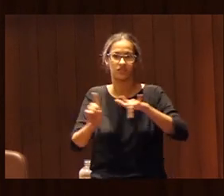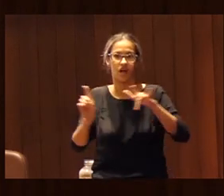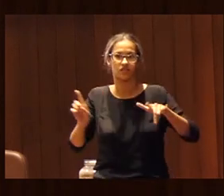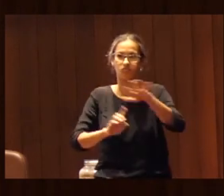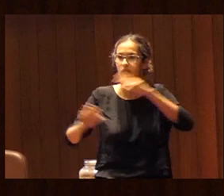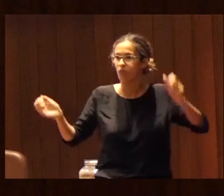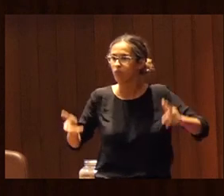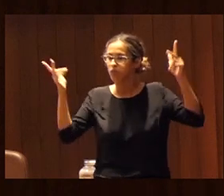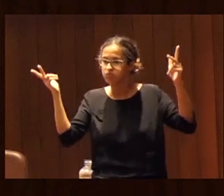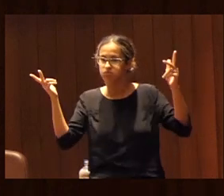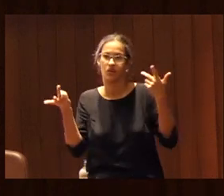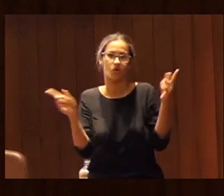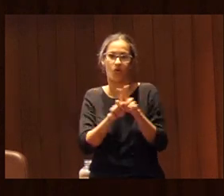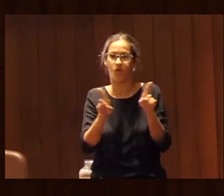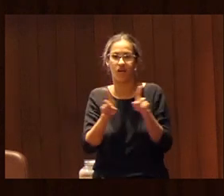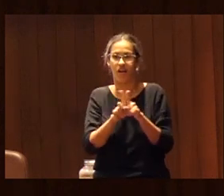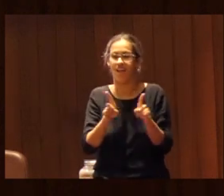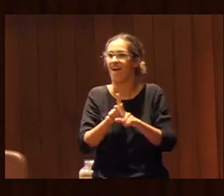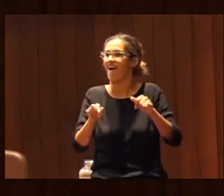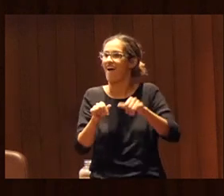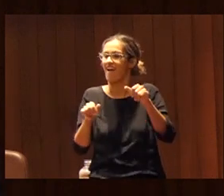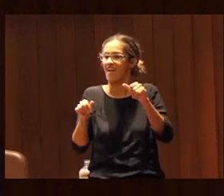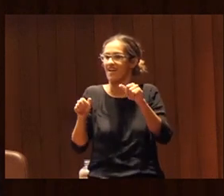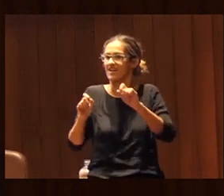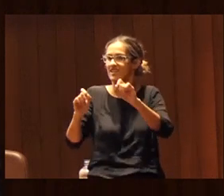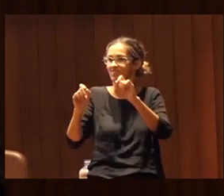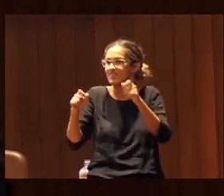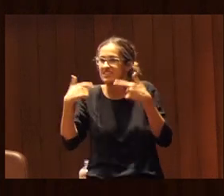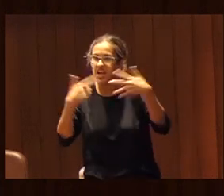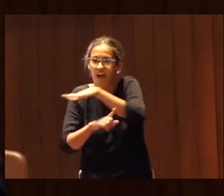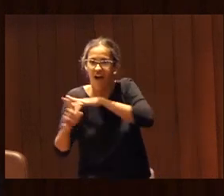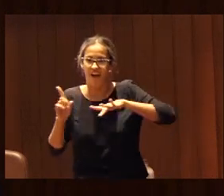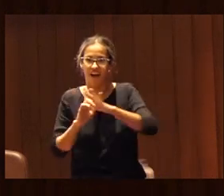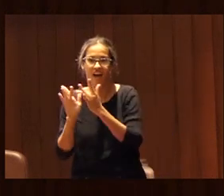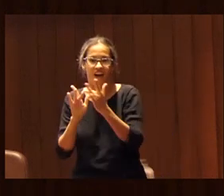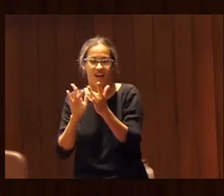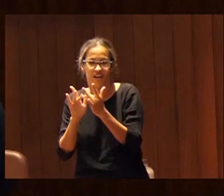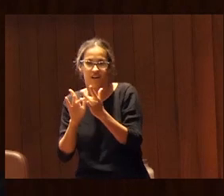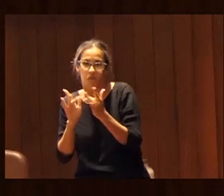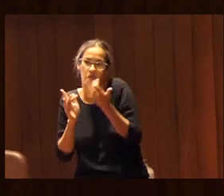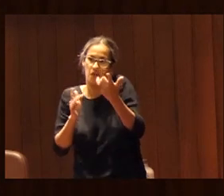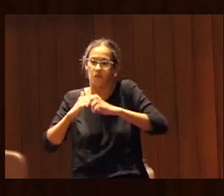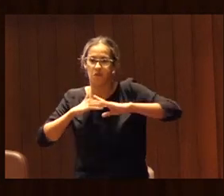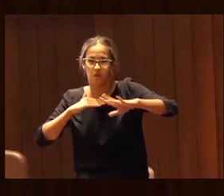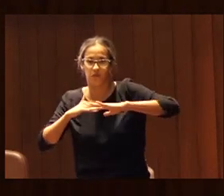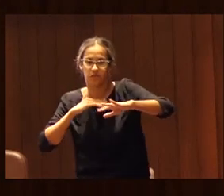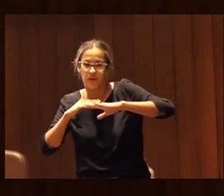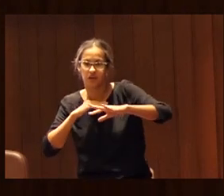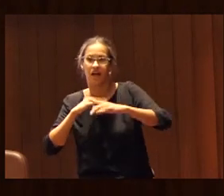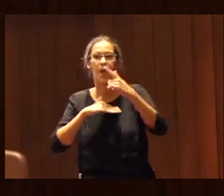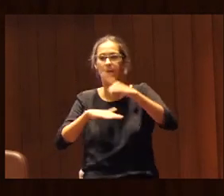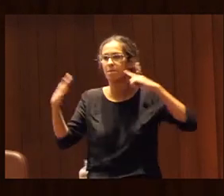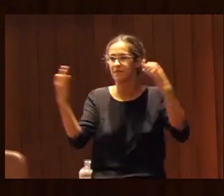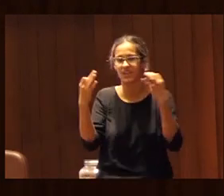tradicionalmente no han tenido ese contacto con la naturaleza a través de un deporte de deslizamiento en el mar la peligrosidad hay